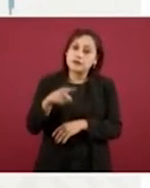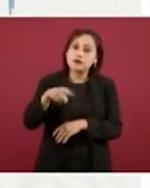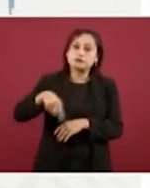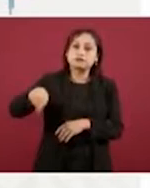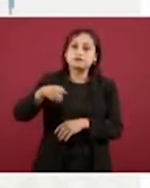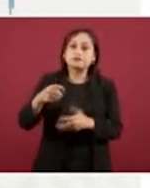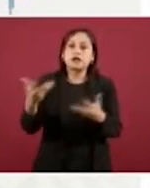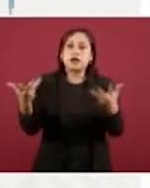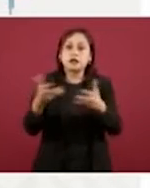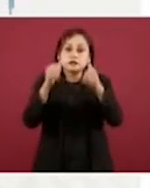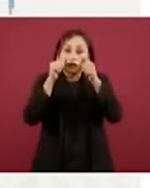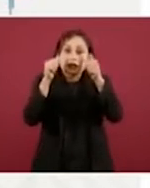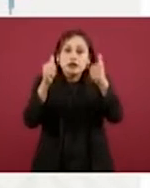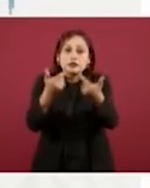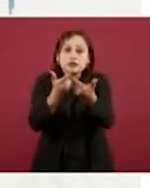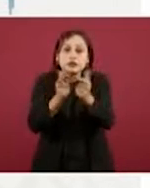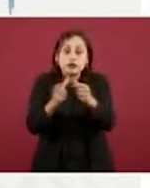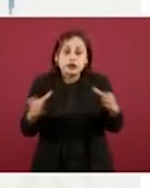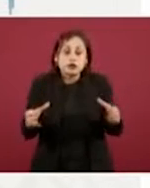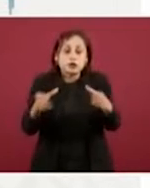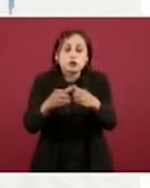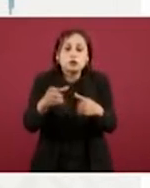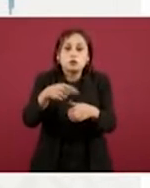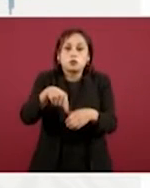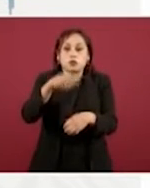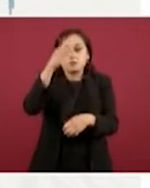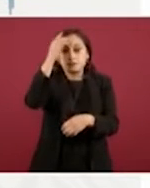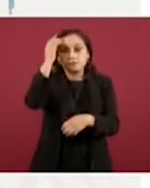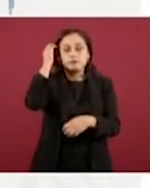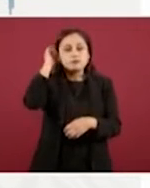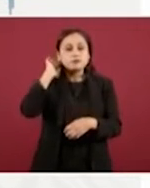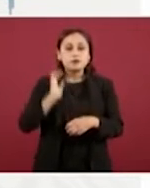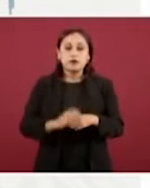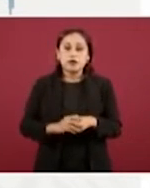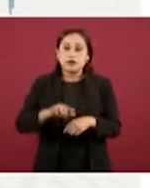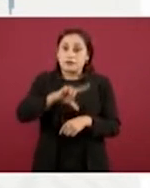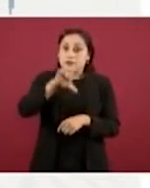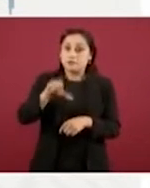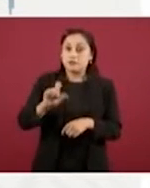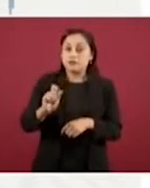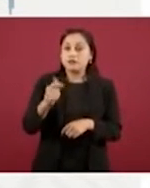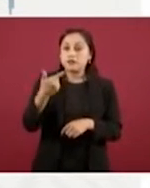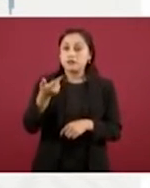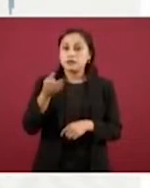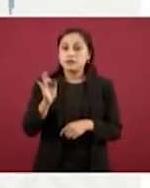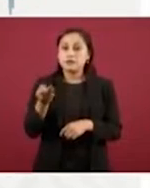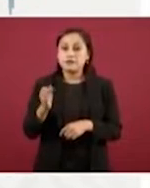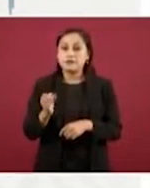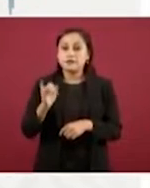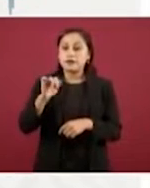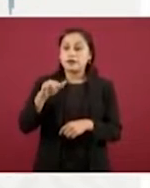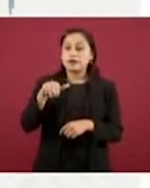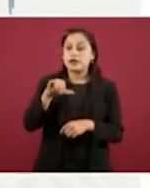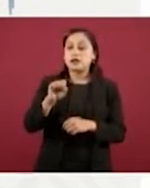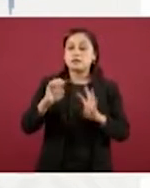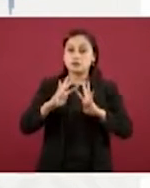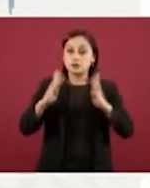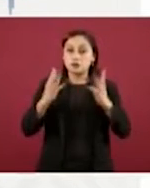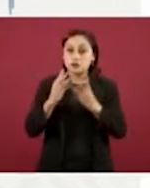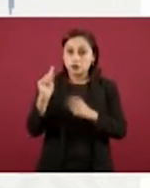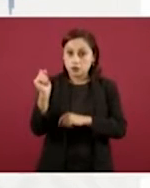especial de seguridad social para este sector de la población. El 27 de febrero el Consejo Técnico del IMSS aprueba